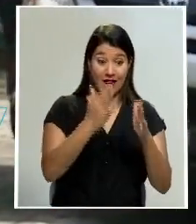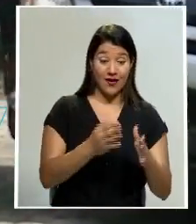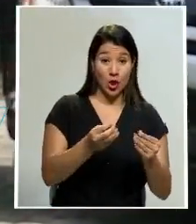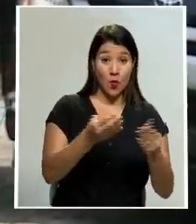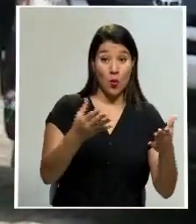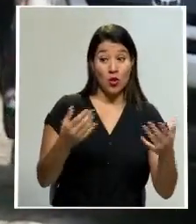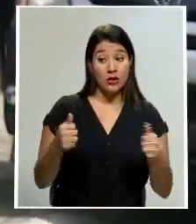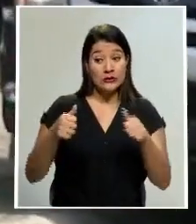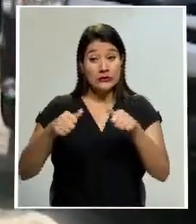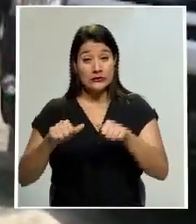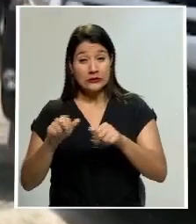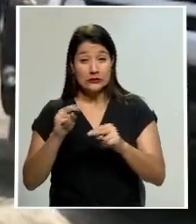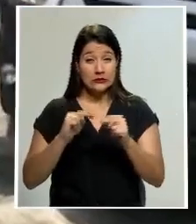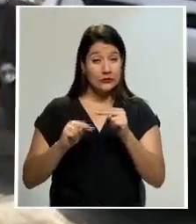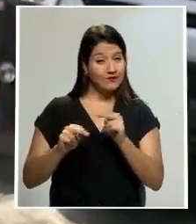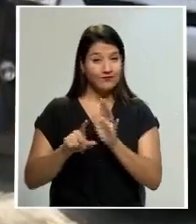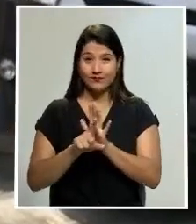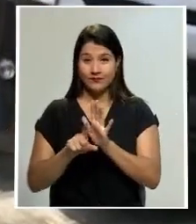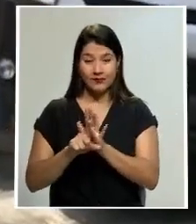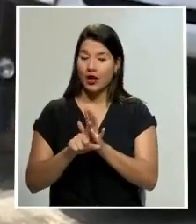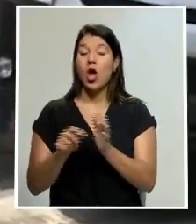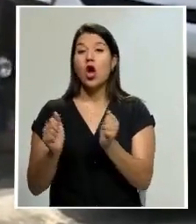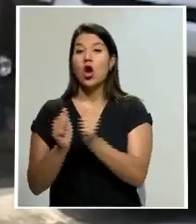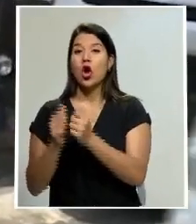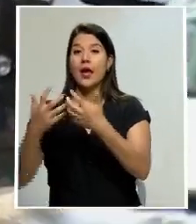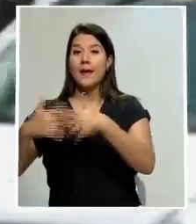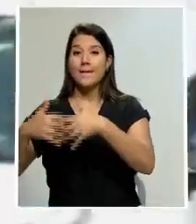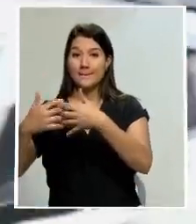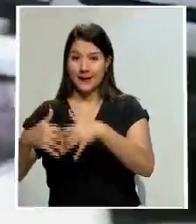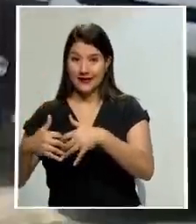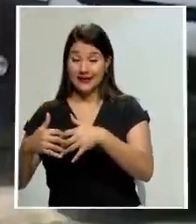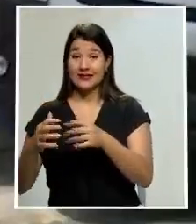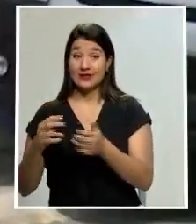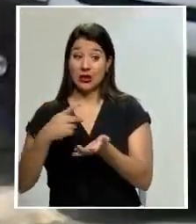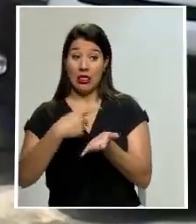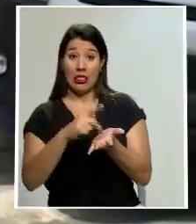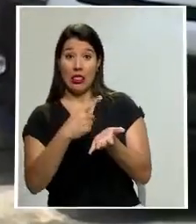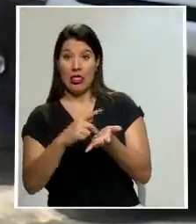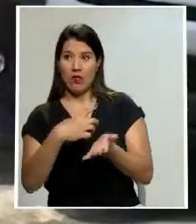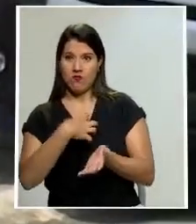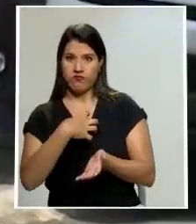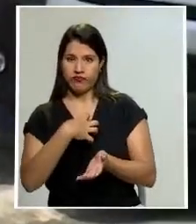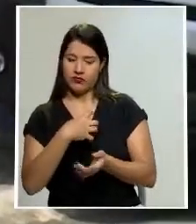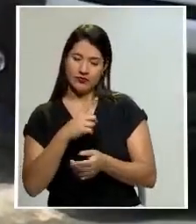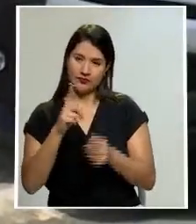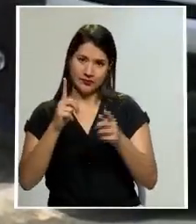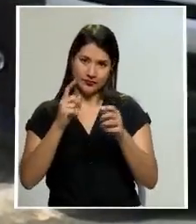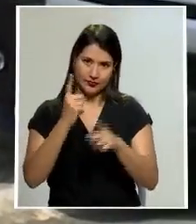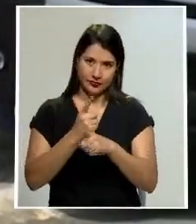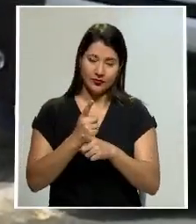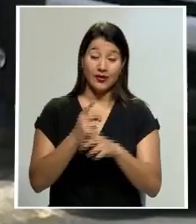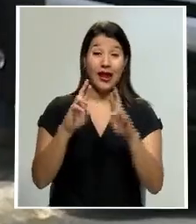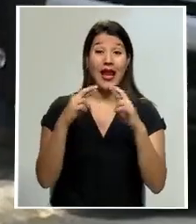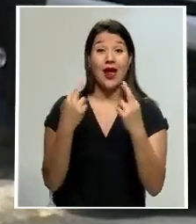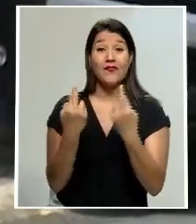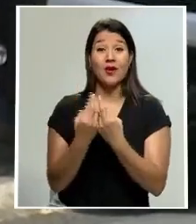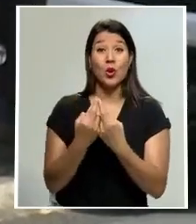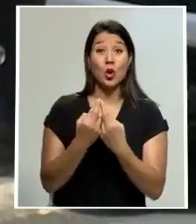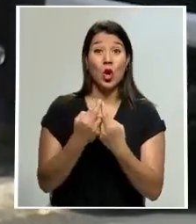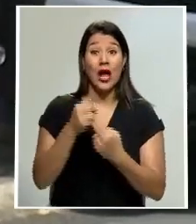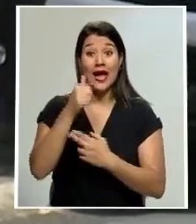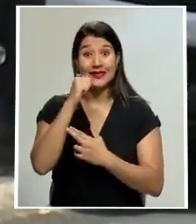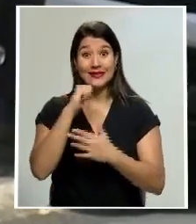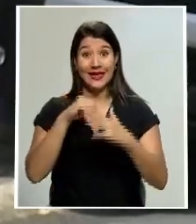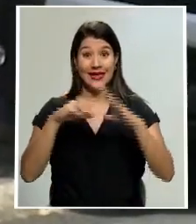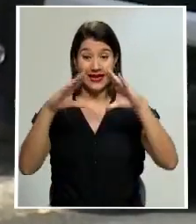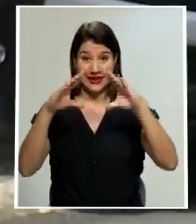empresas privadas que ofrecían dádivas para ganar la mayor parte de las licitaciones. La reunión se llevó a cabo la tarde de este martes